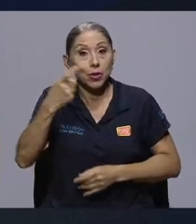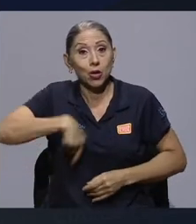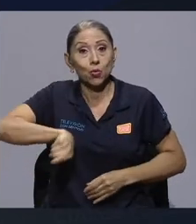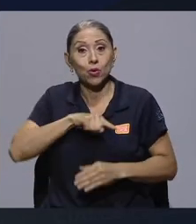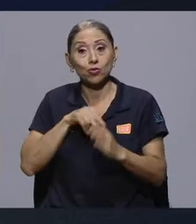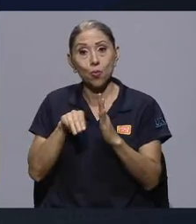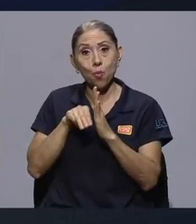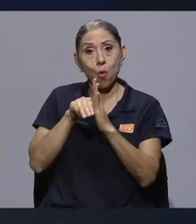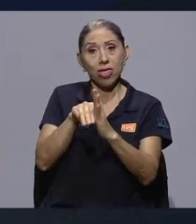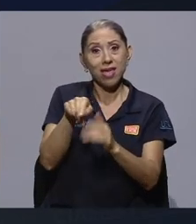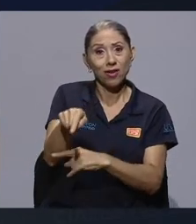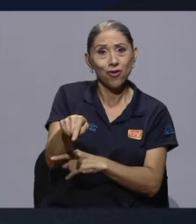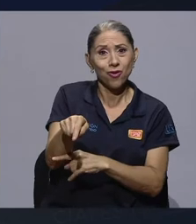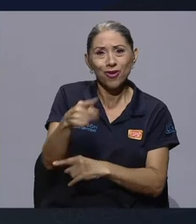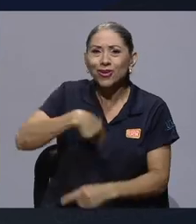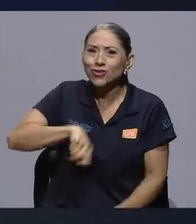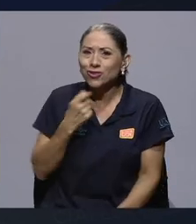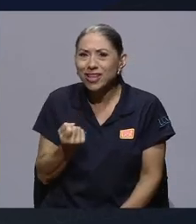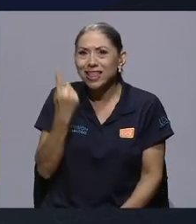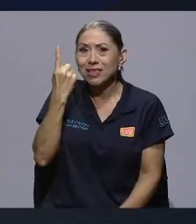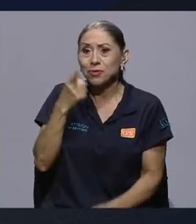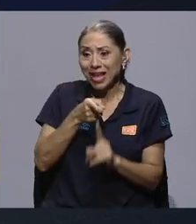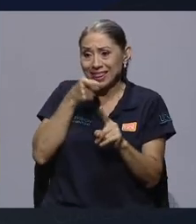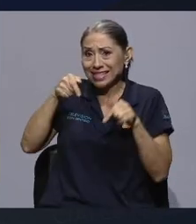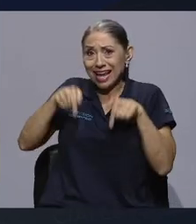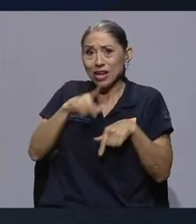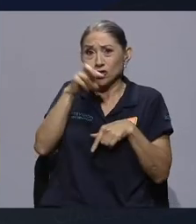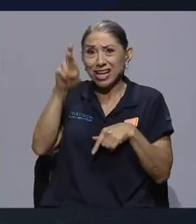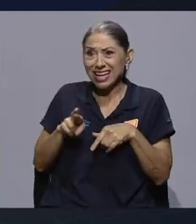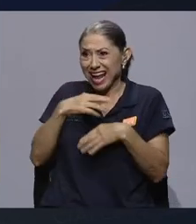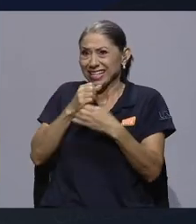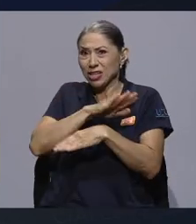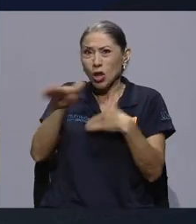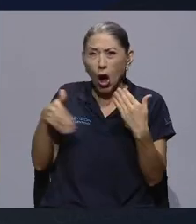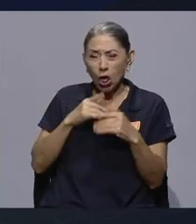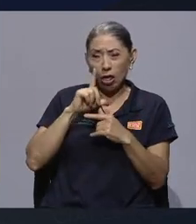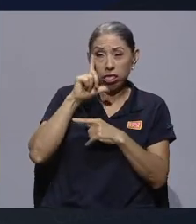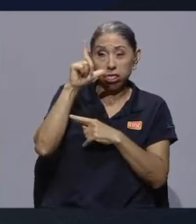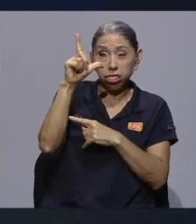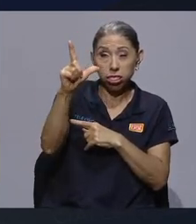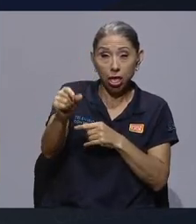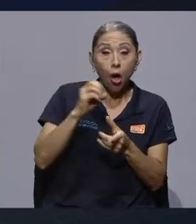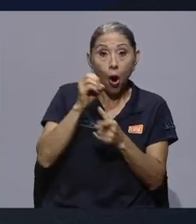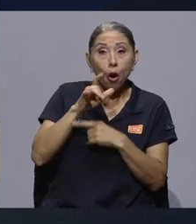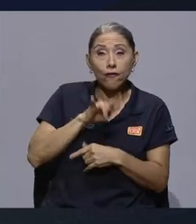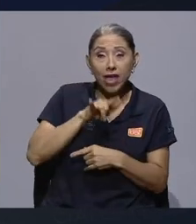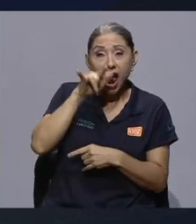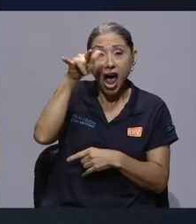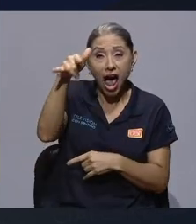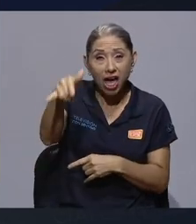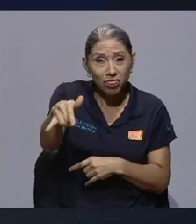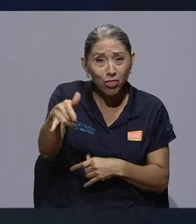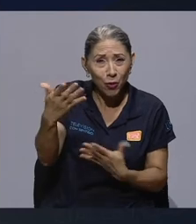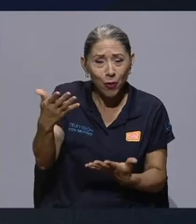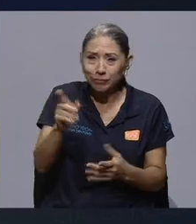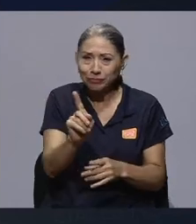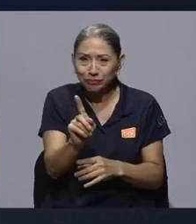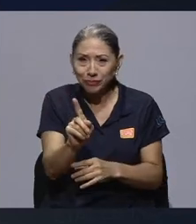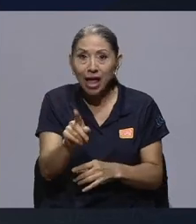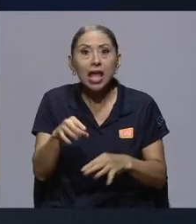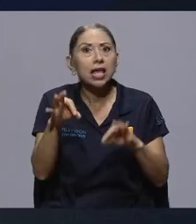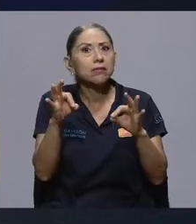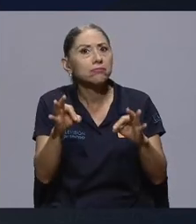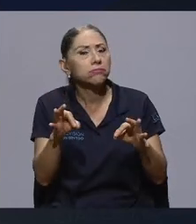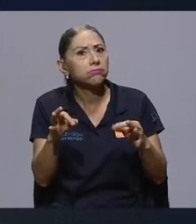entendimos que no podíamos hacerlo todo desde aquí a Costa Rica y a la distancia o viajando cuando se podía viajar y resulta ineficiente